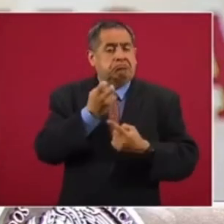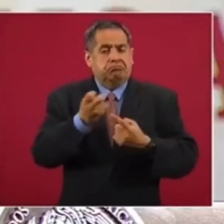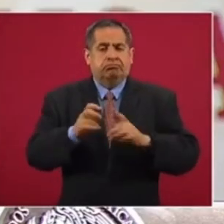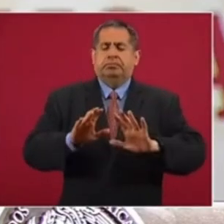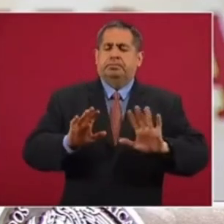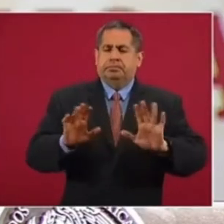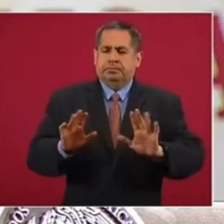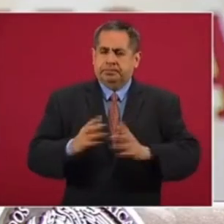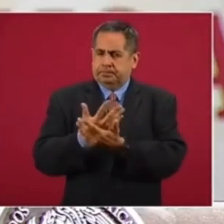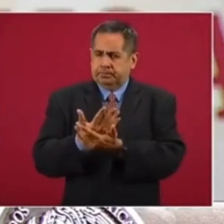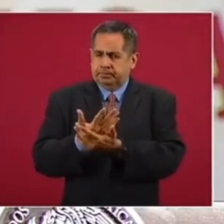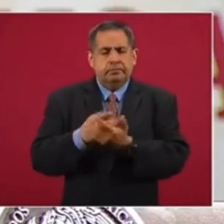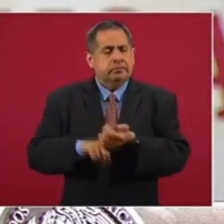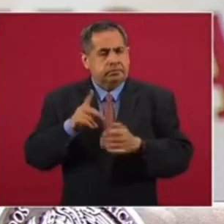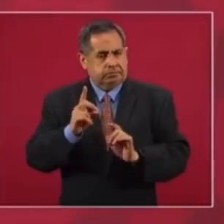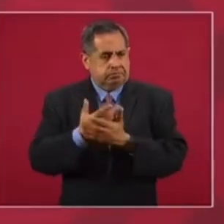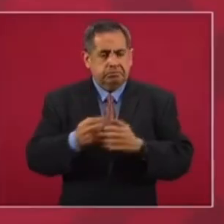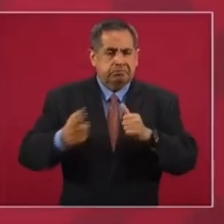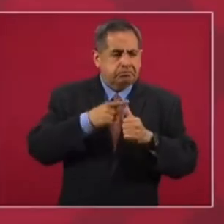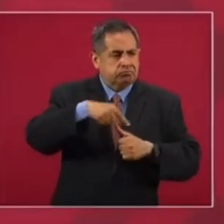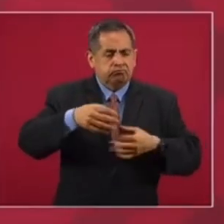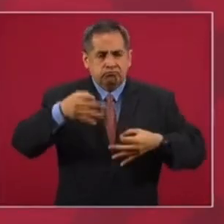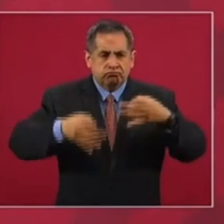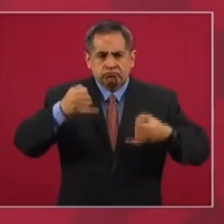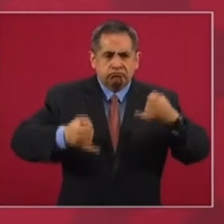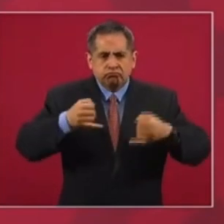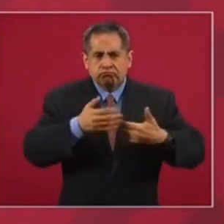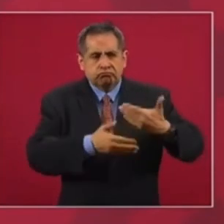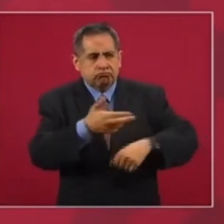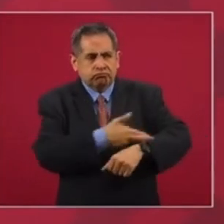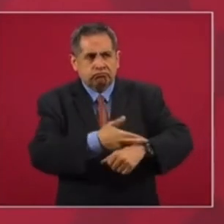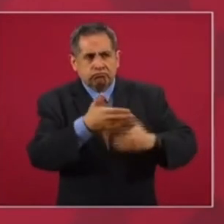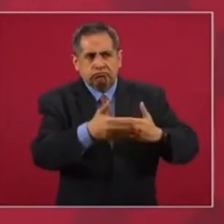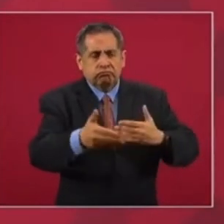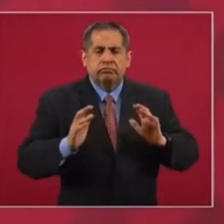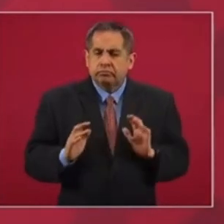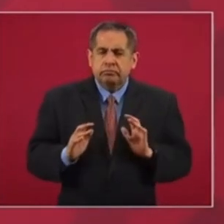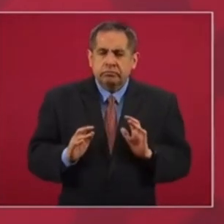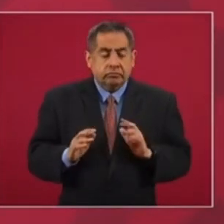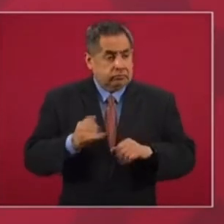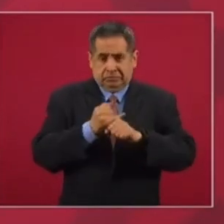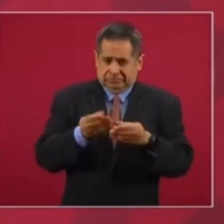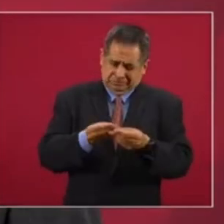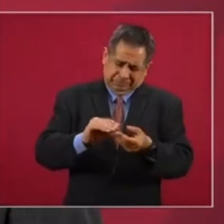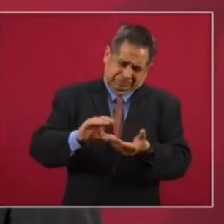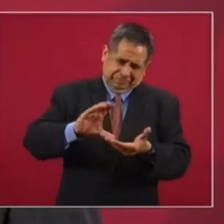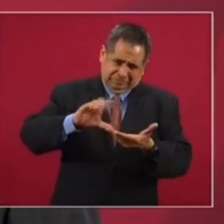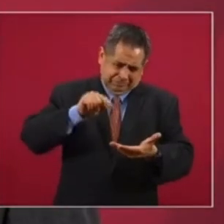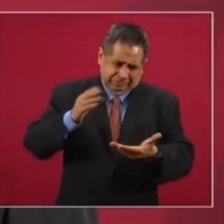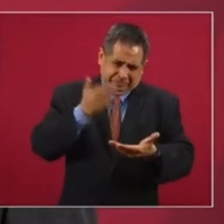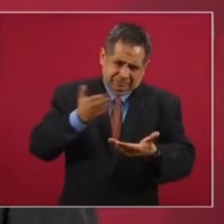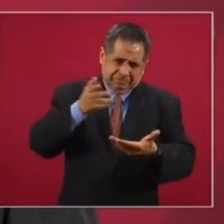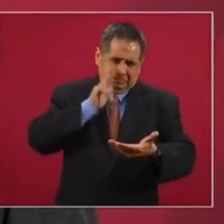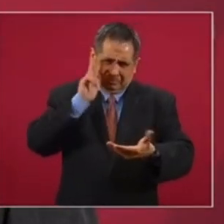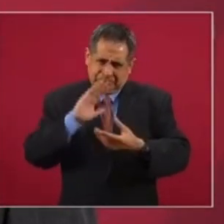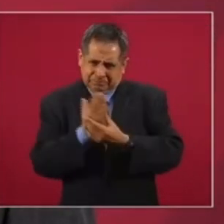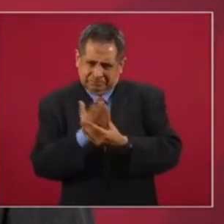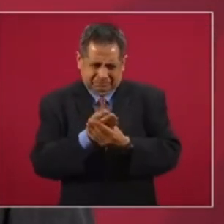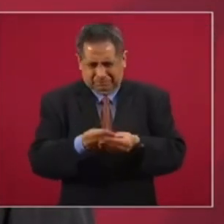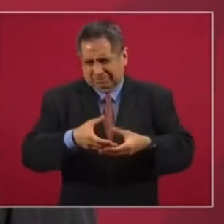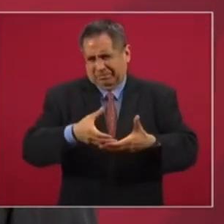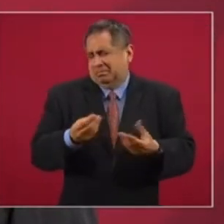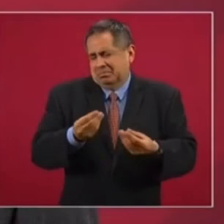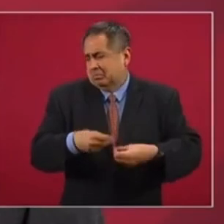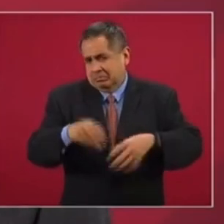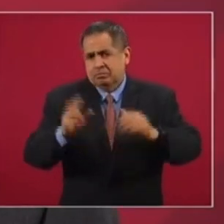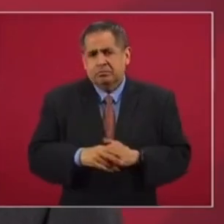esperar a que se lleve a cabo todo el proceso. Hay mucha información, eso sí, sin duda.